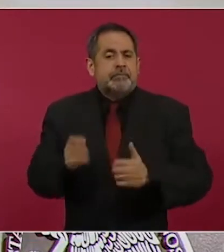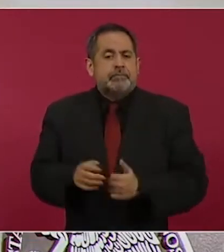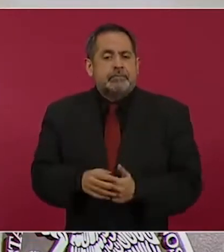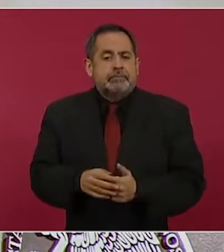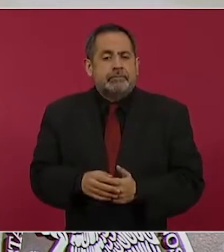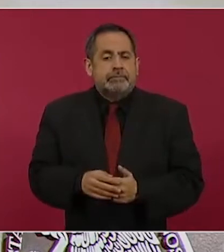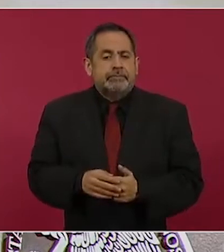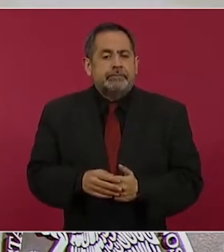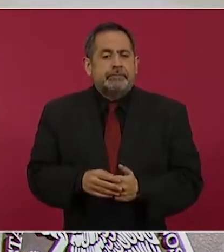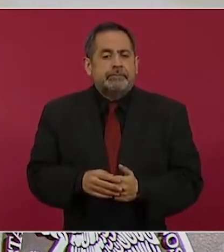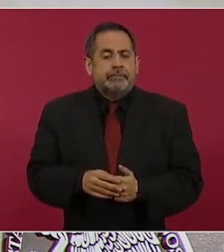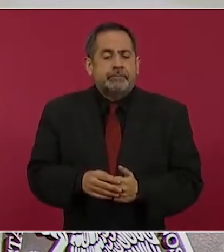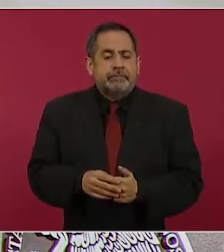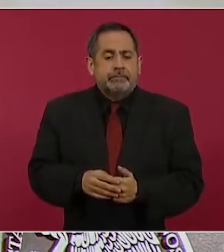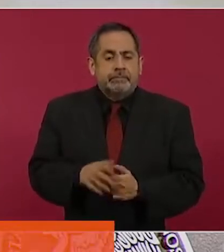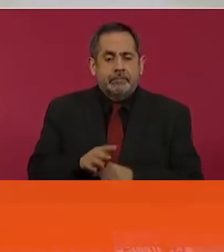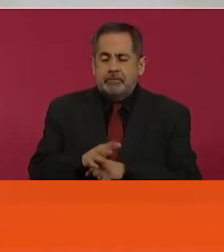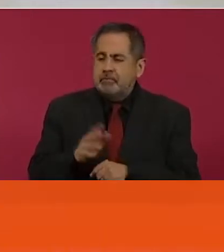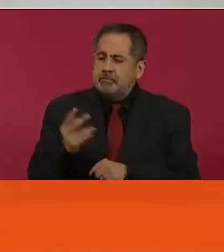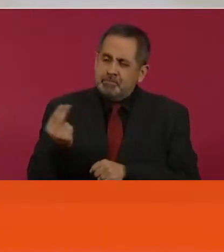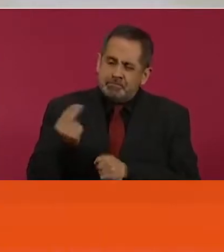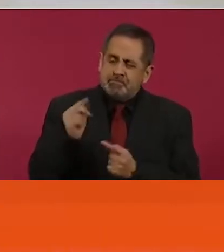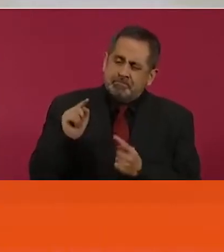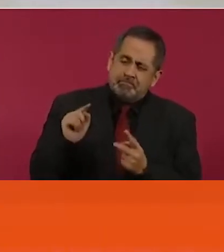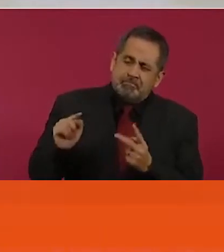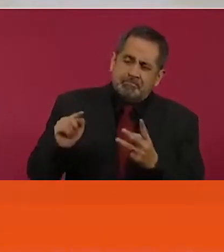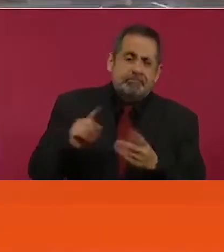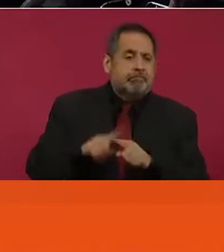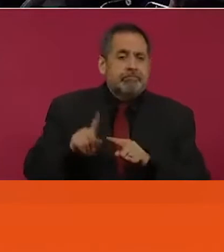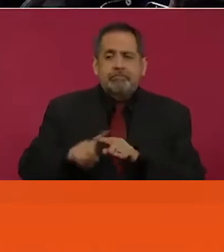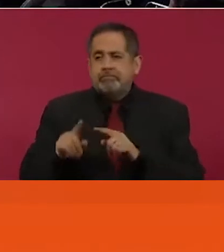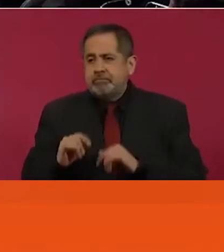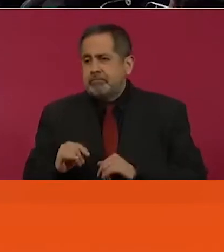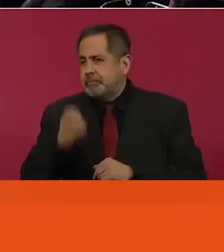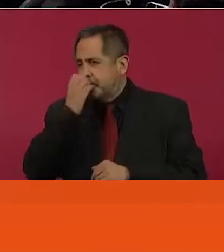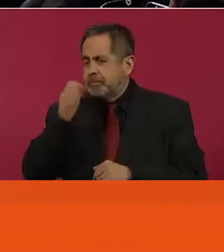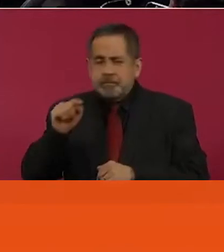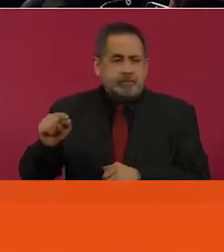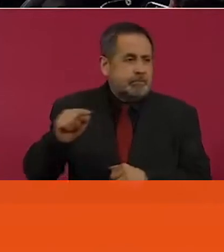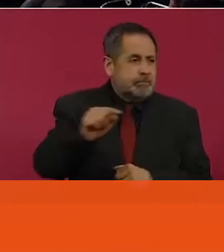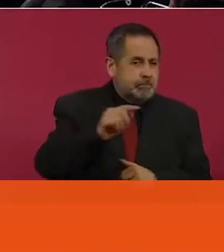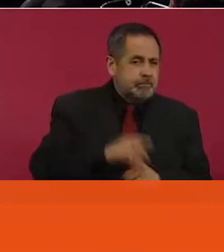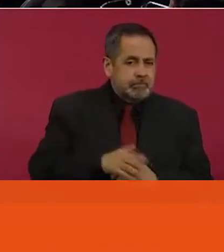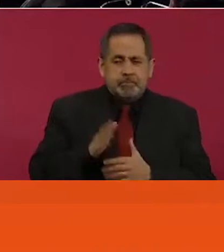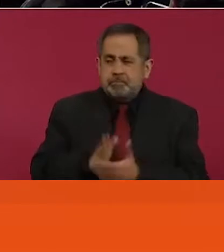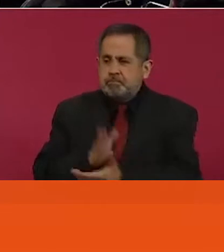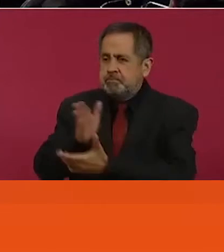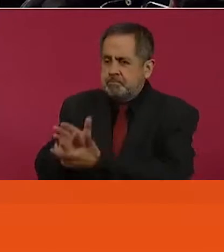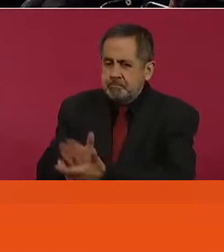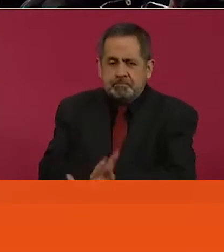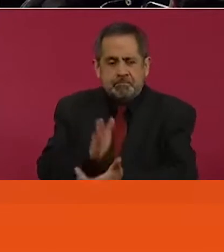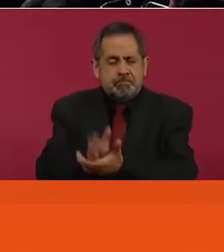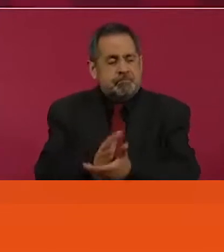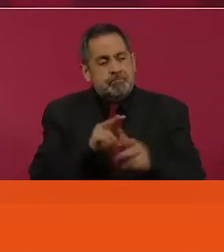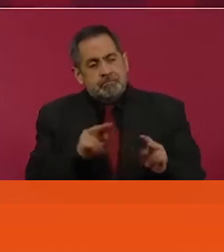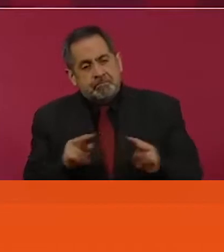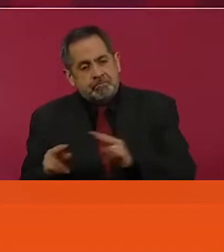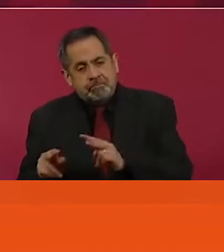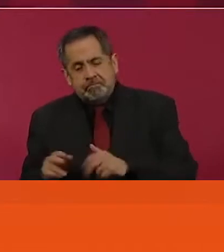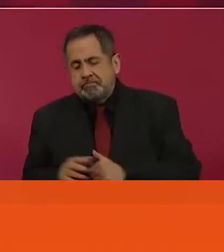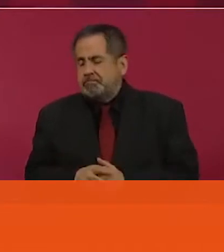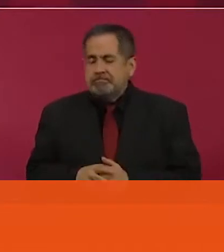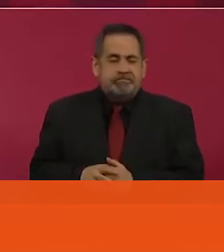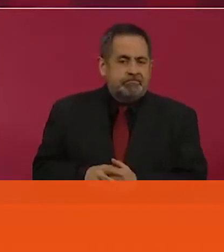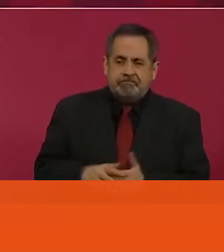necesidades que presentan las instituciones a través de las visitas que se han hecho. Realmente todavía faltan